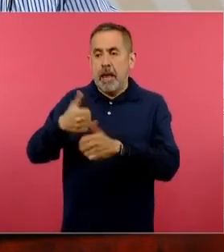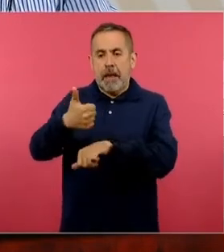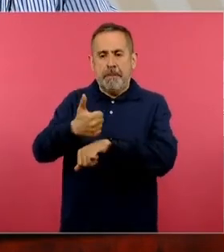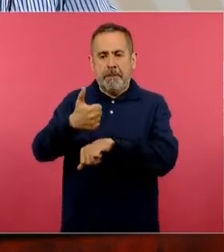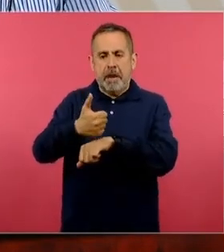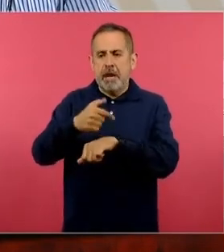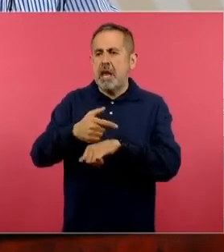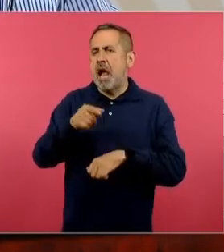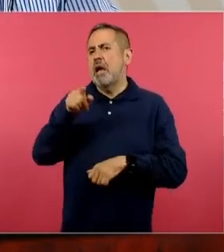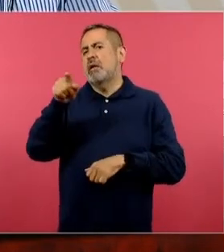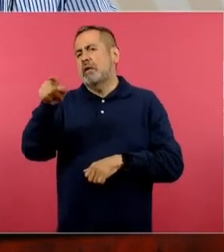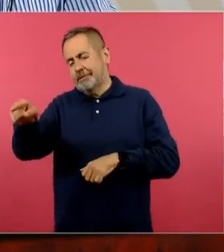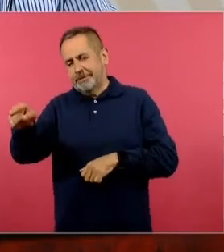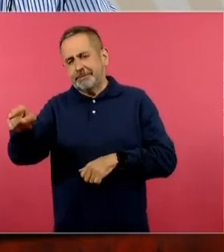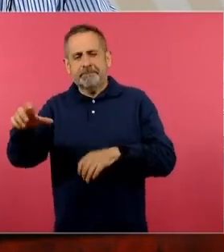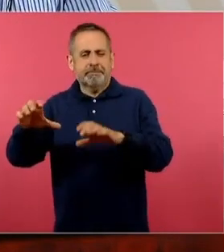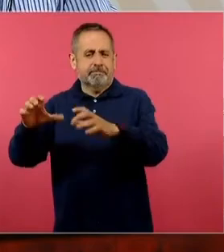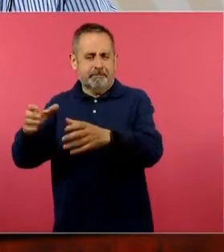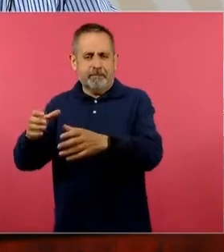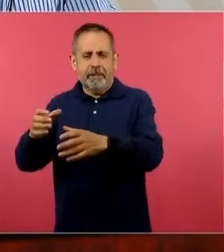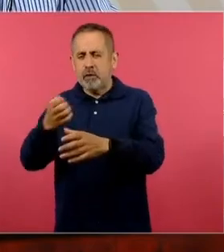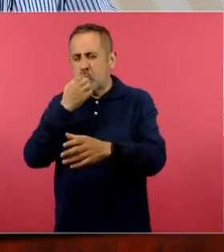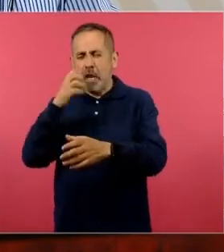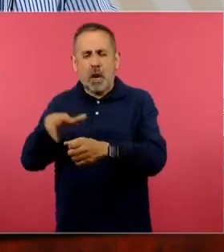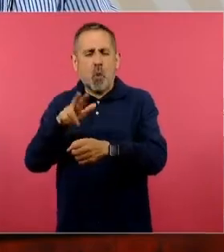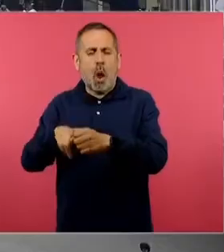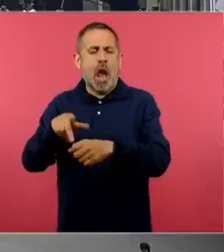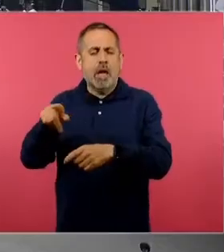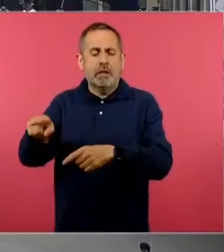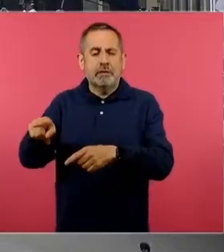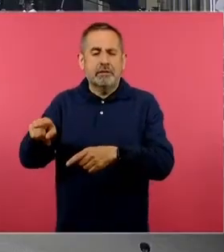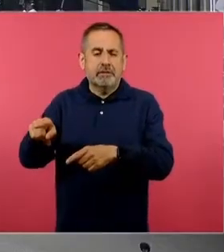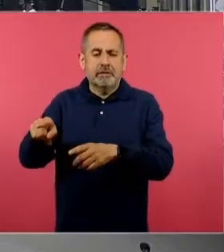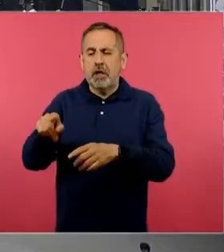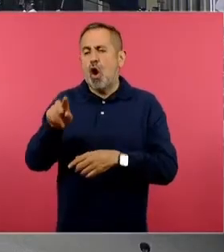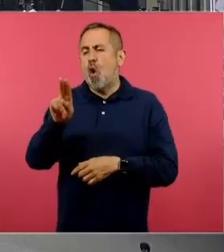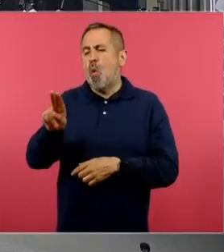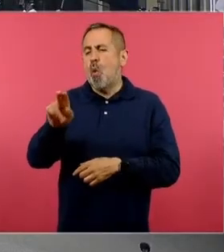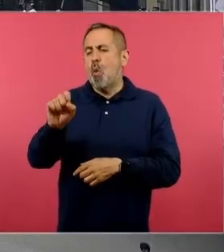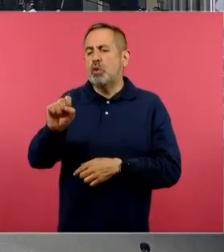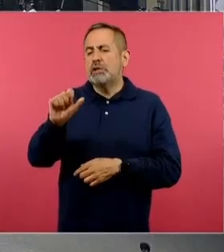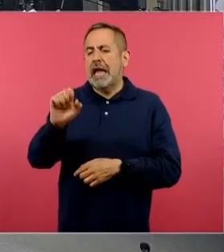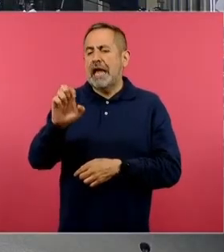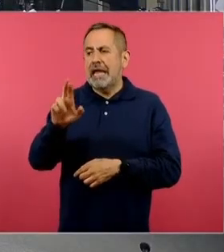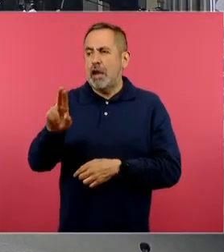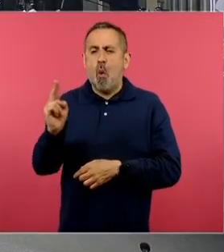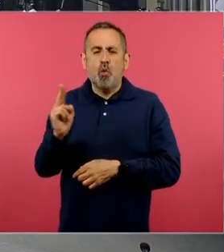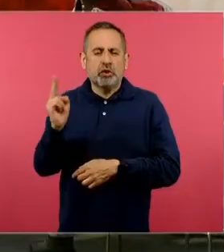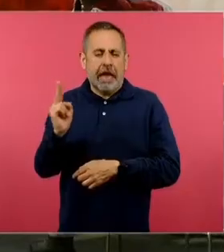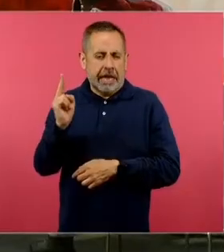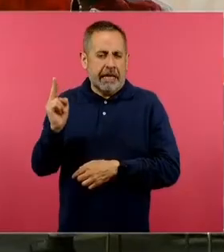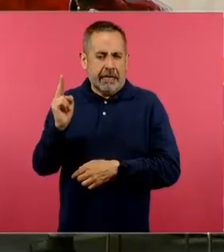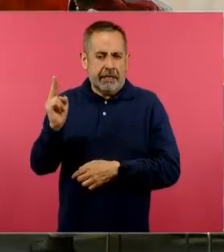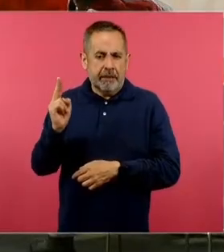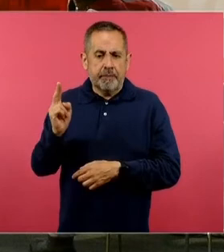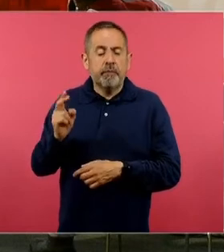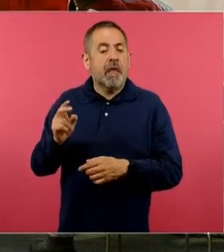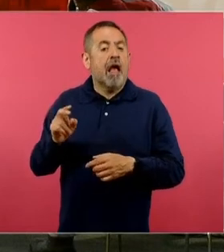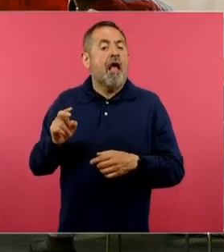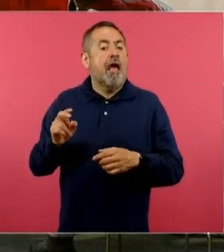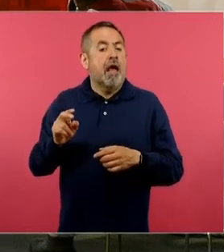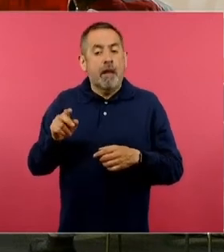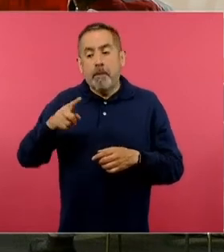unidad de servicios de apoyo a la educación regular, se le llama USAER, que es atención a personas con